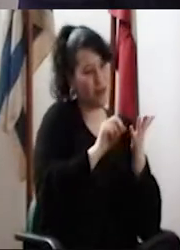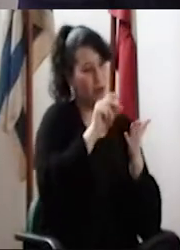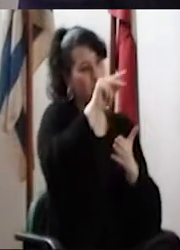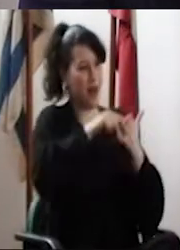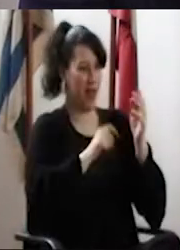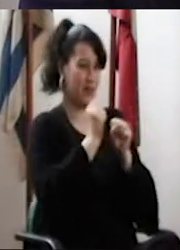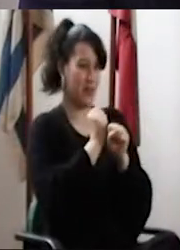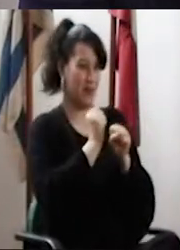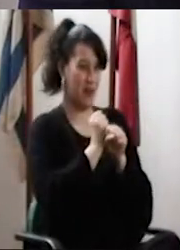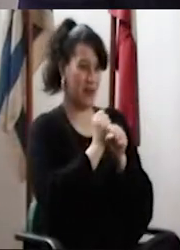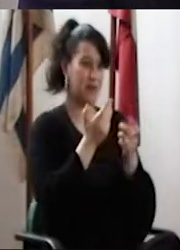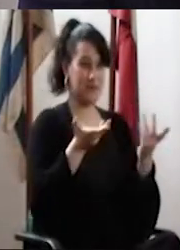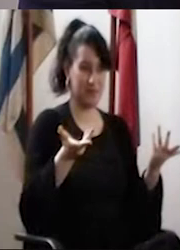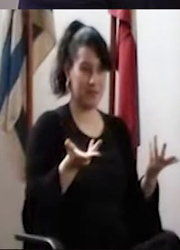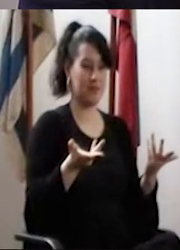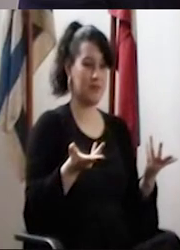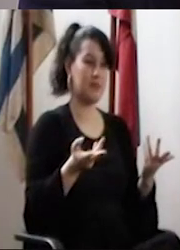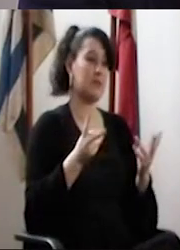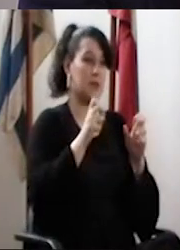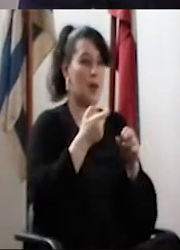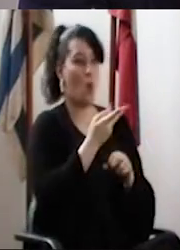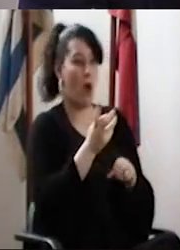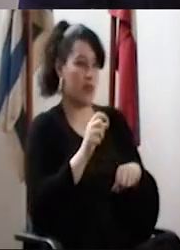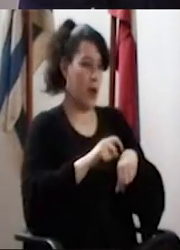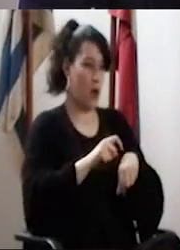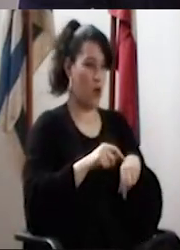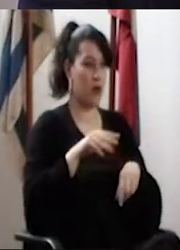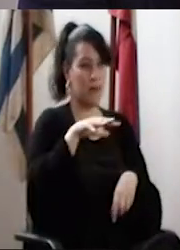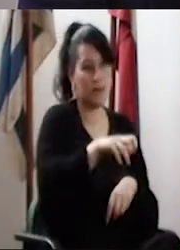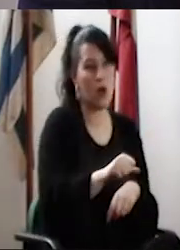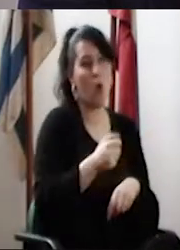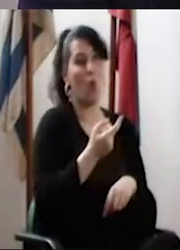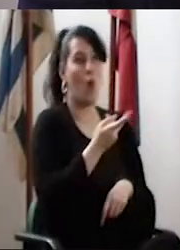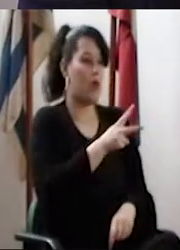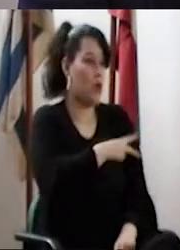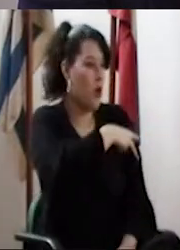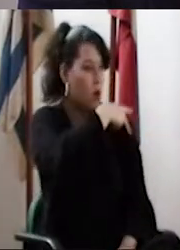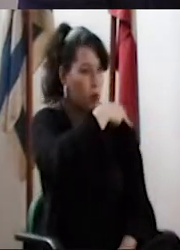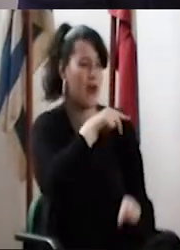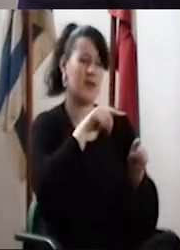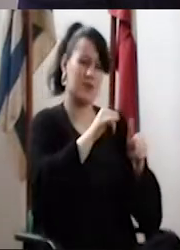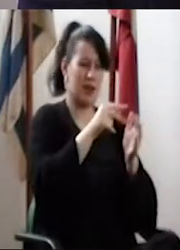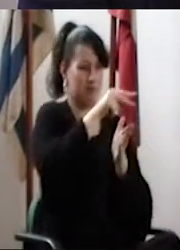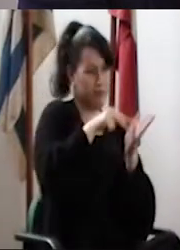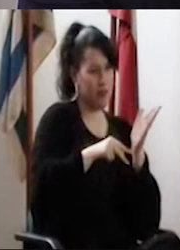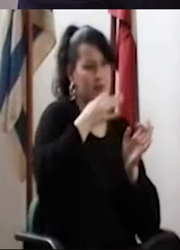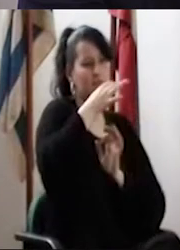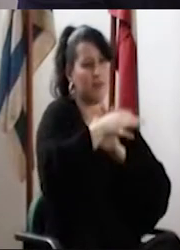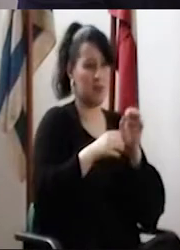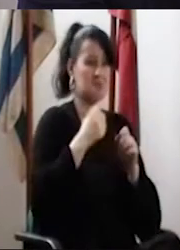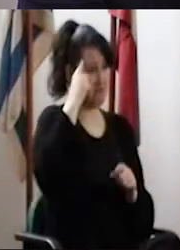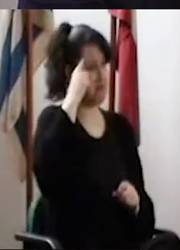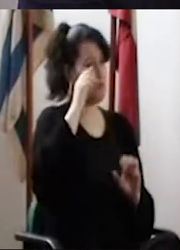del plan de trabajo, en función de nuestra carga horaria, en función de nuestro grado. Todo eso está